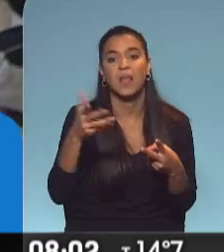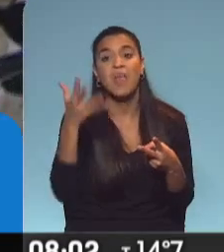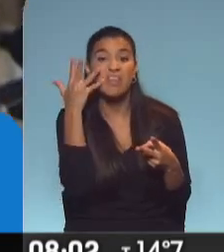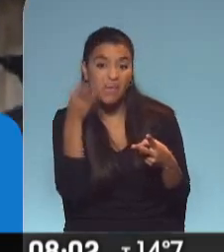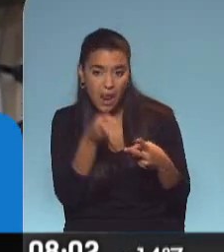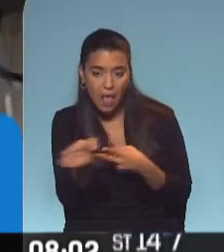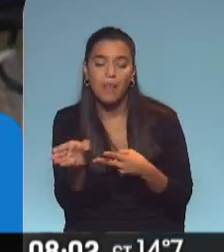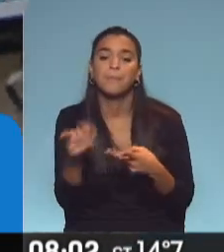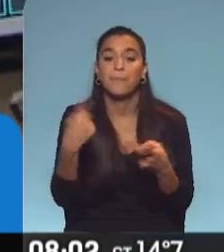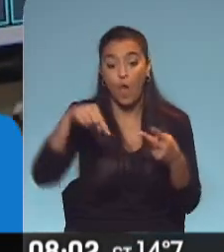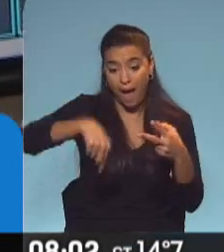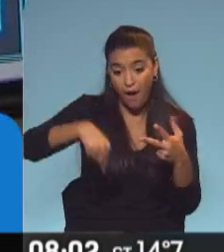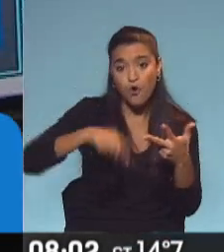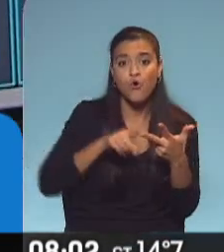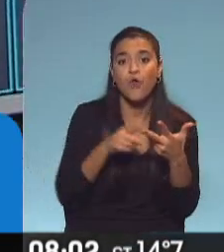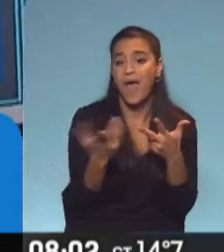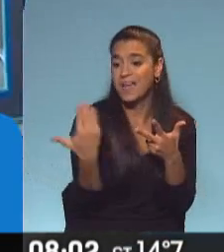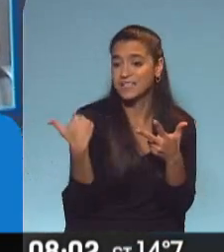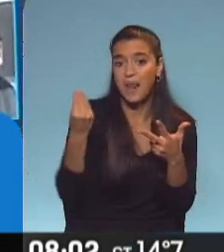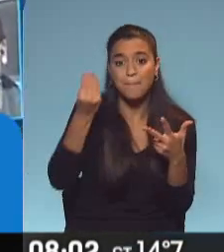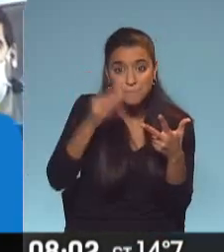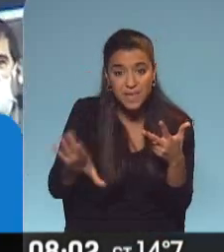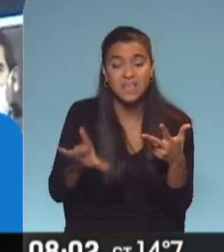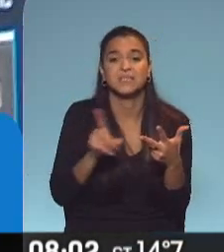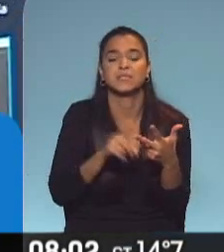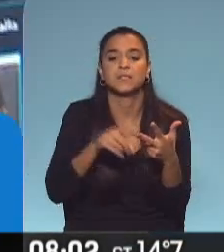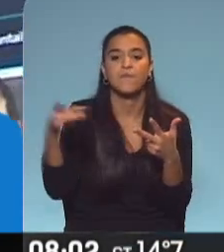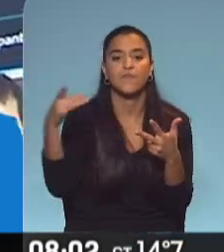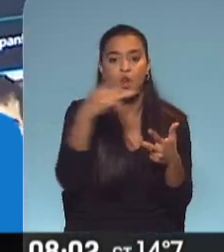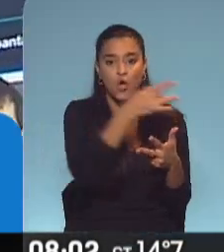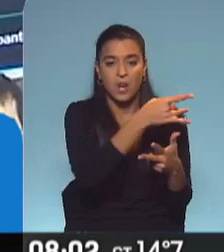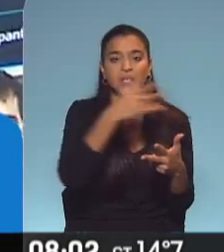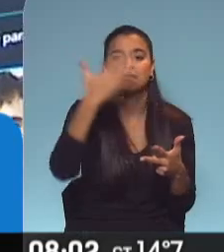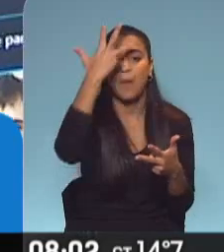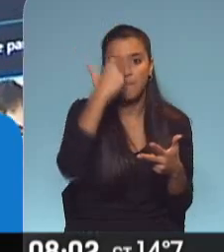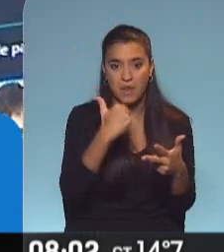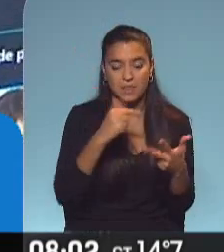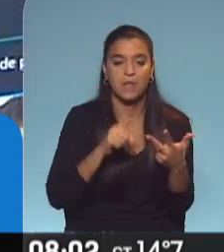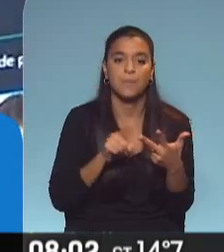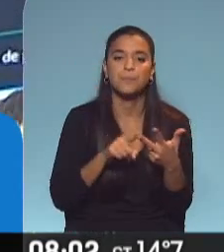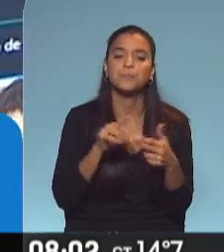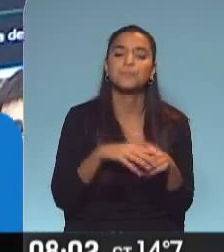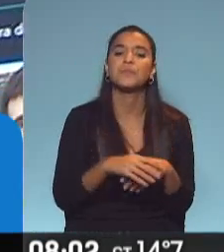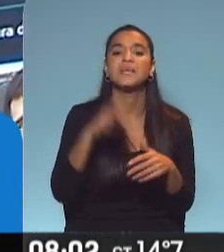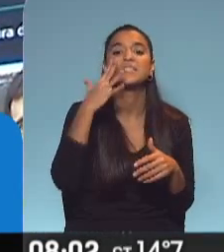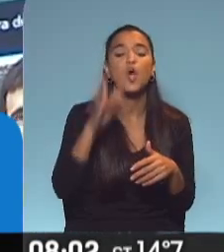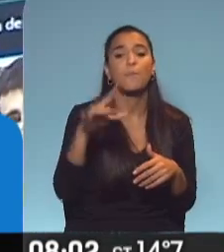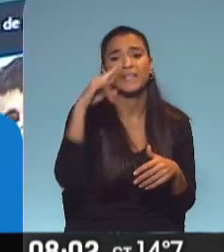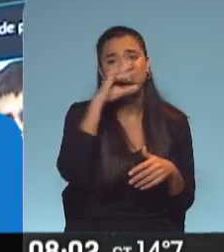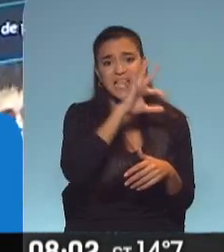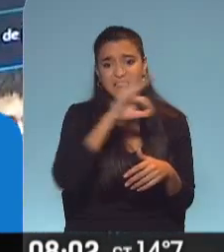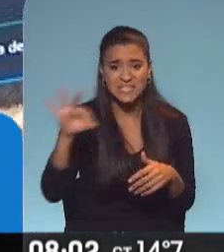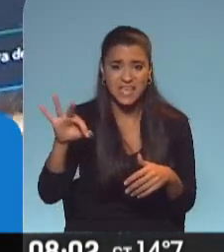pero bueno, ahora se está desarrollando desde ayer en este ferrocarril San Martín. 5.700